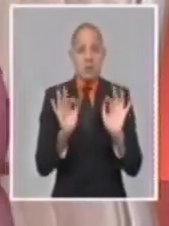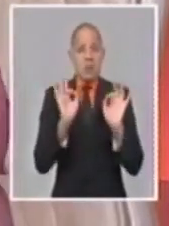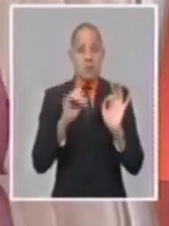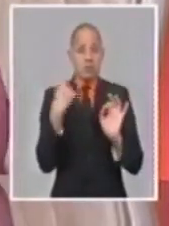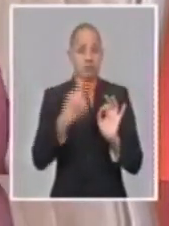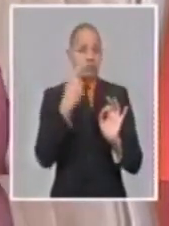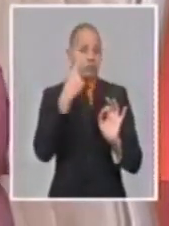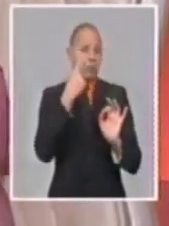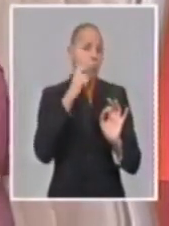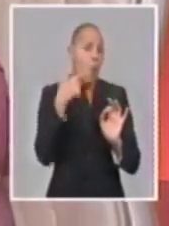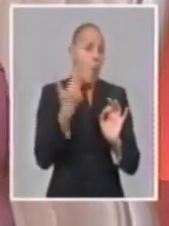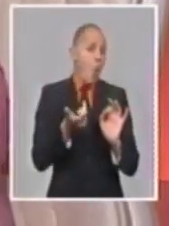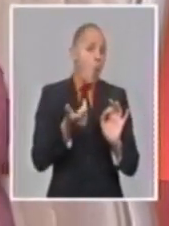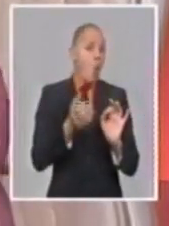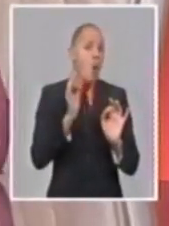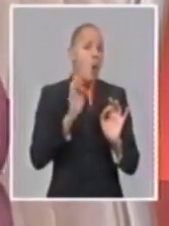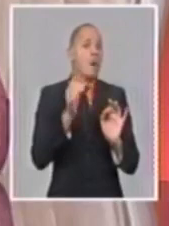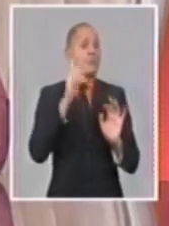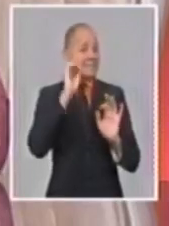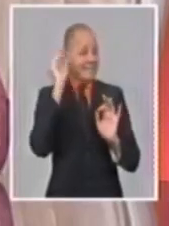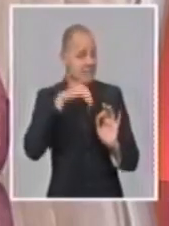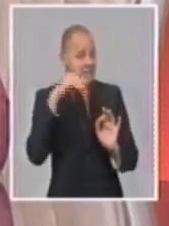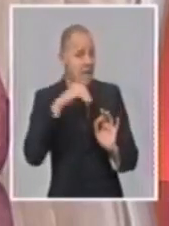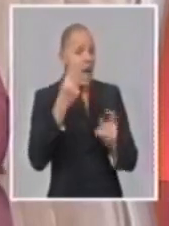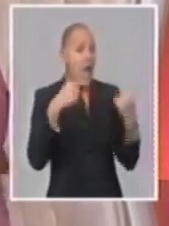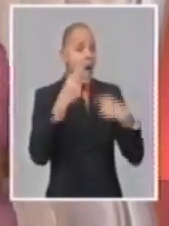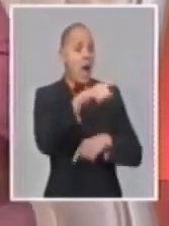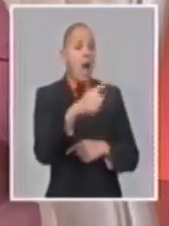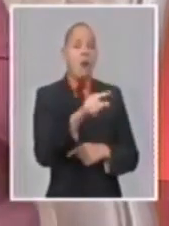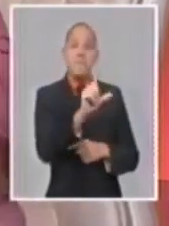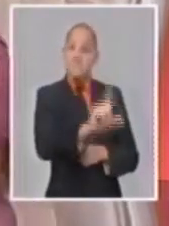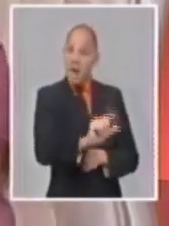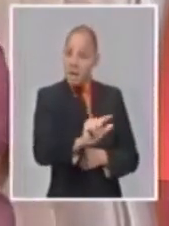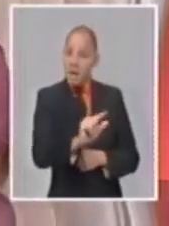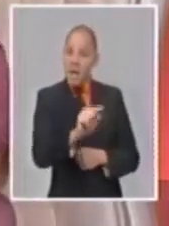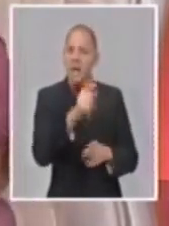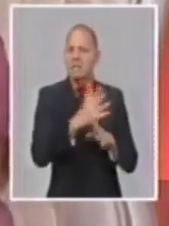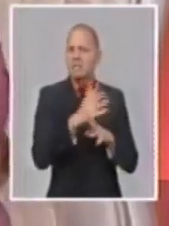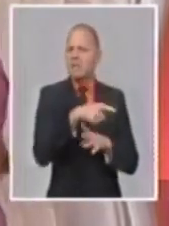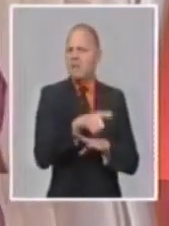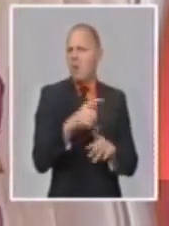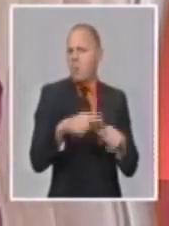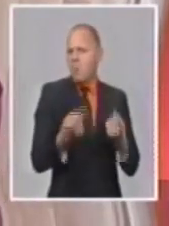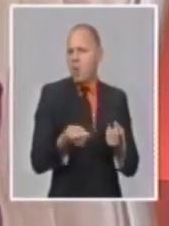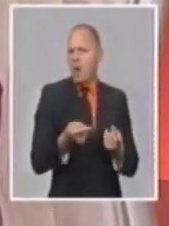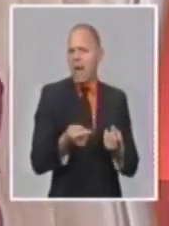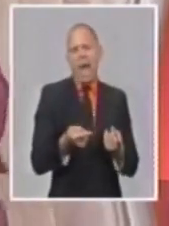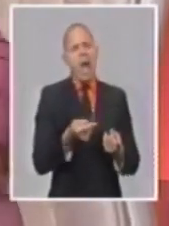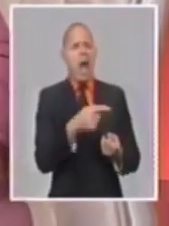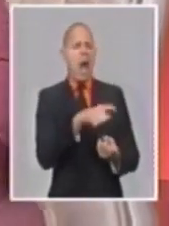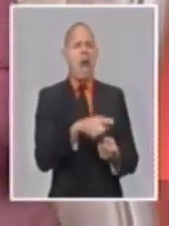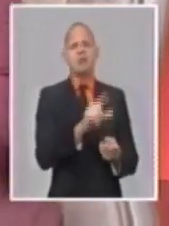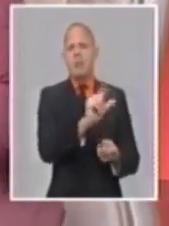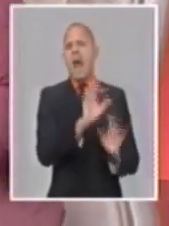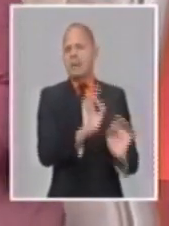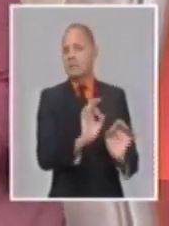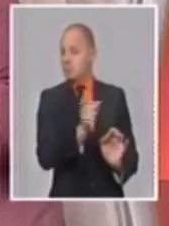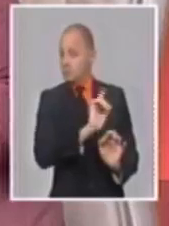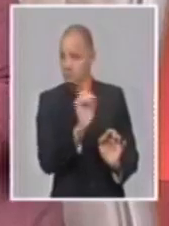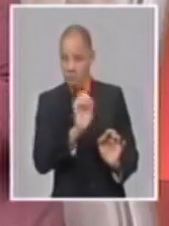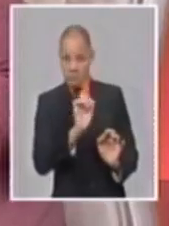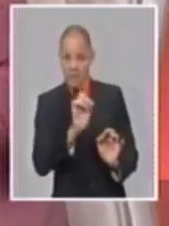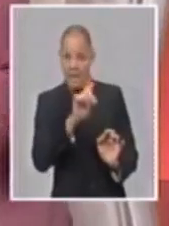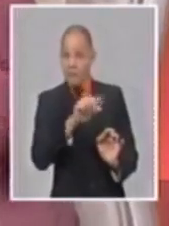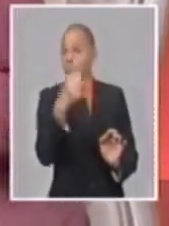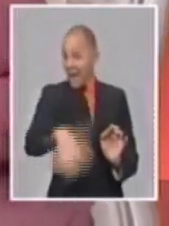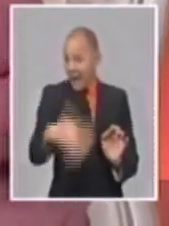estos precios implica, por supuesto, subsidios del presupuesto, que el país los destina y los redistribuye y los pone